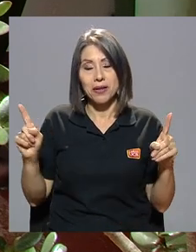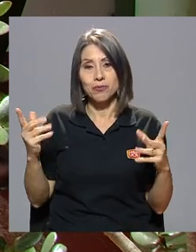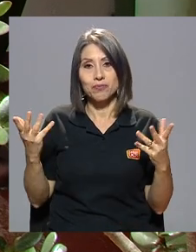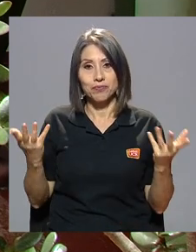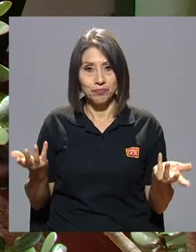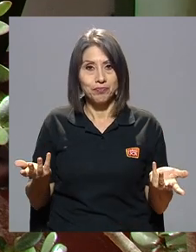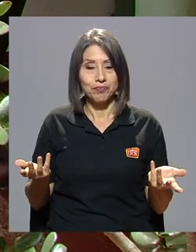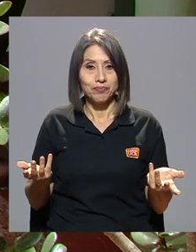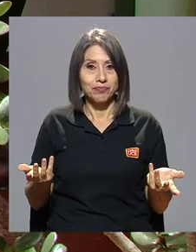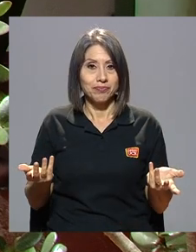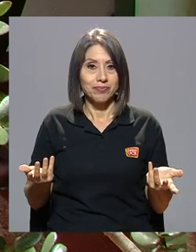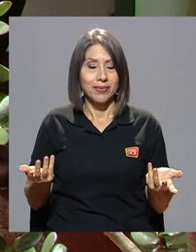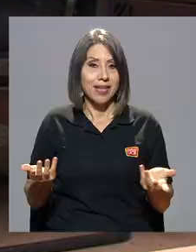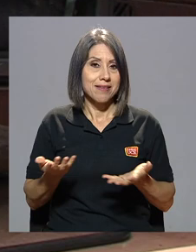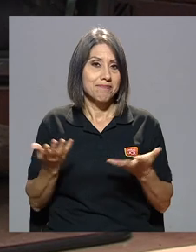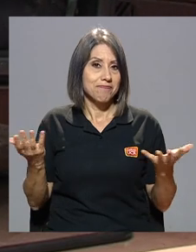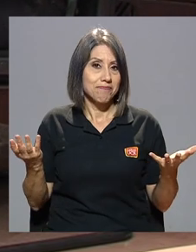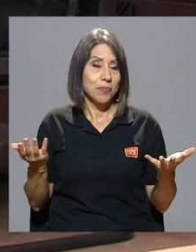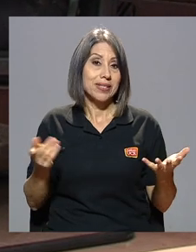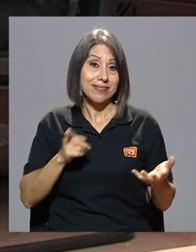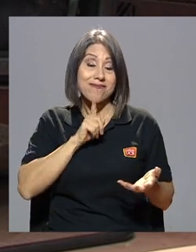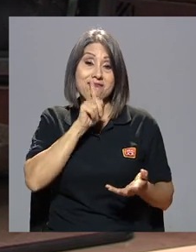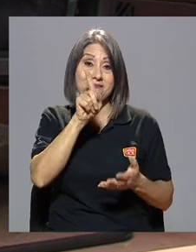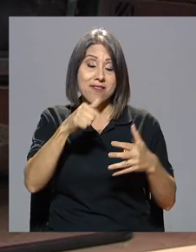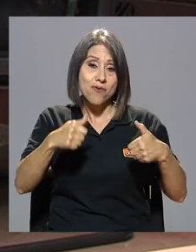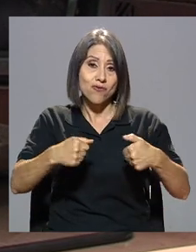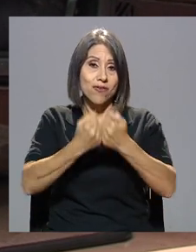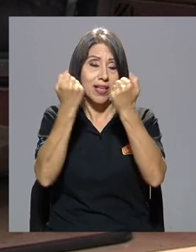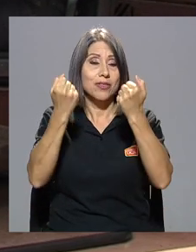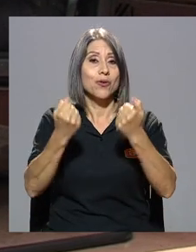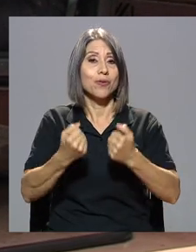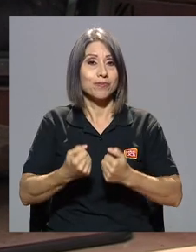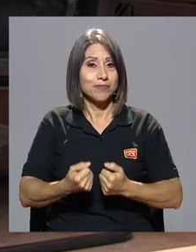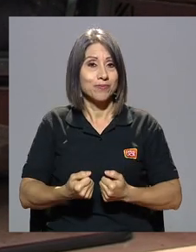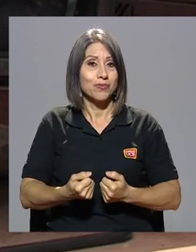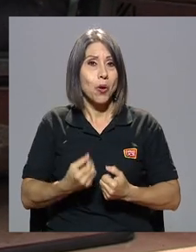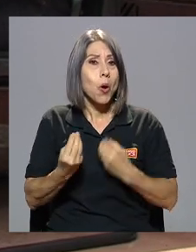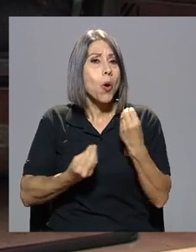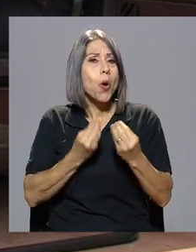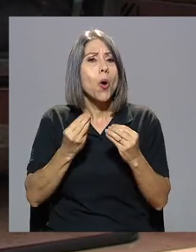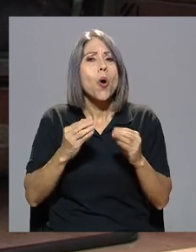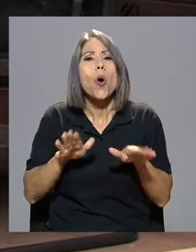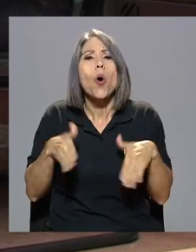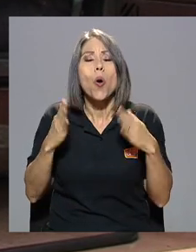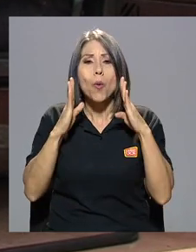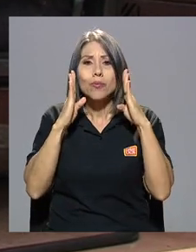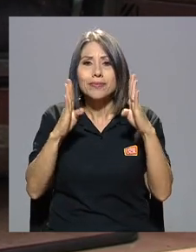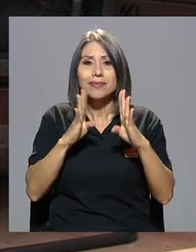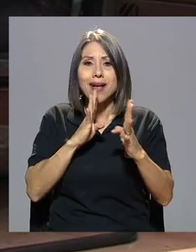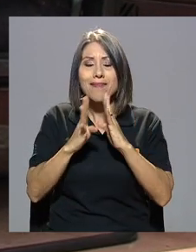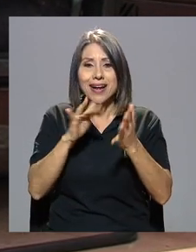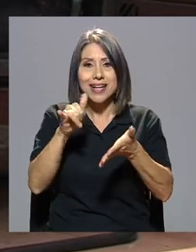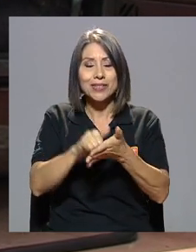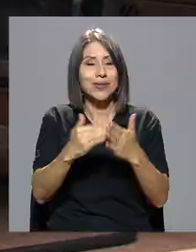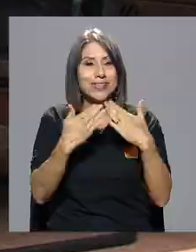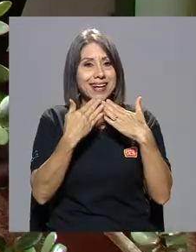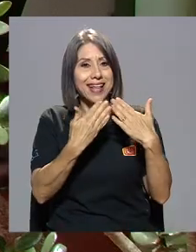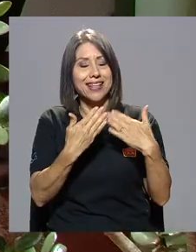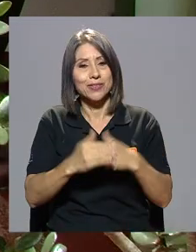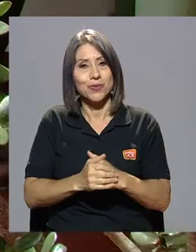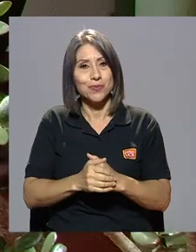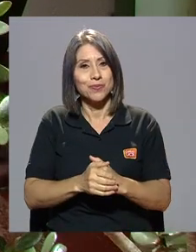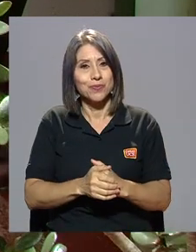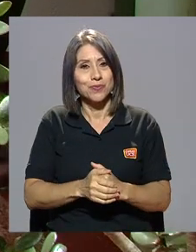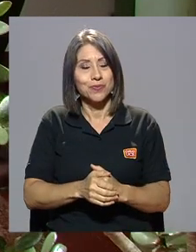pero entonces no deja de ser un reto cómo abordar esto y les agradezco